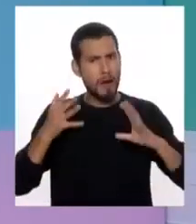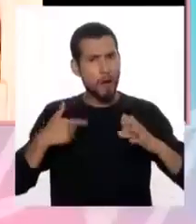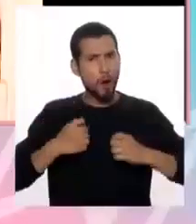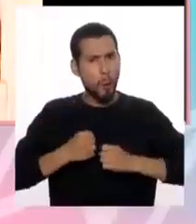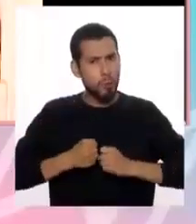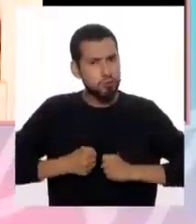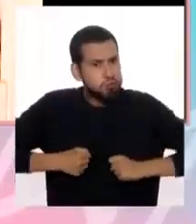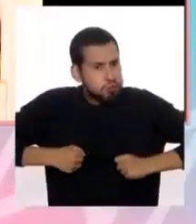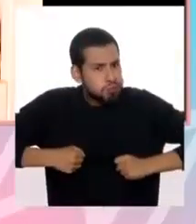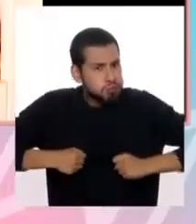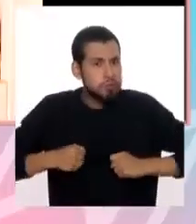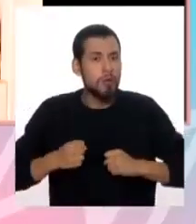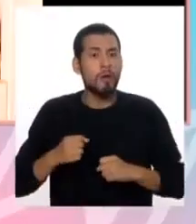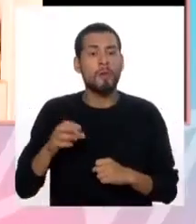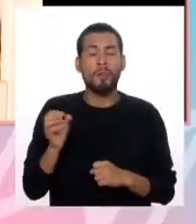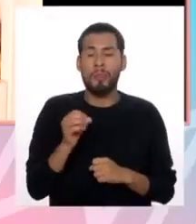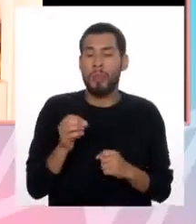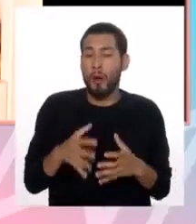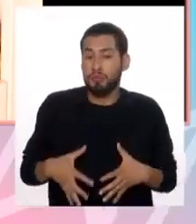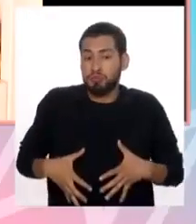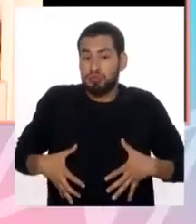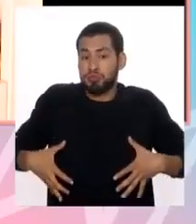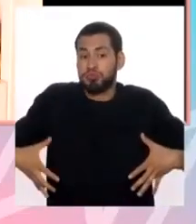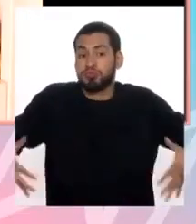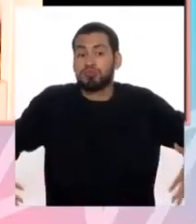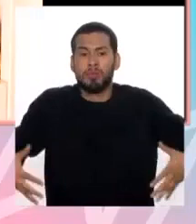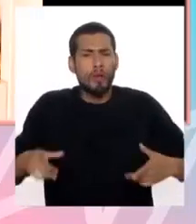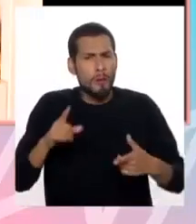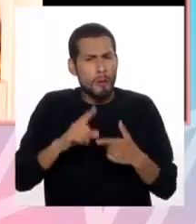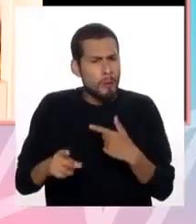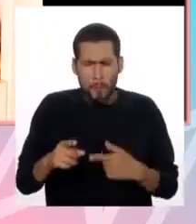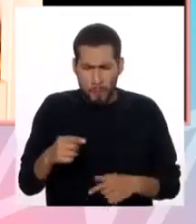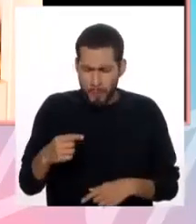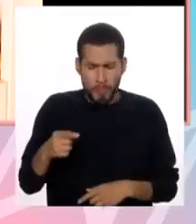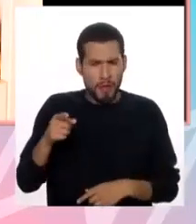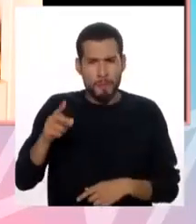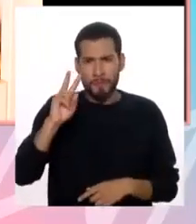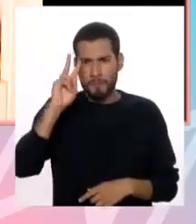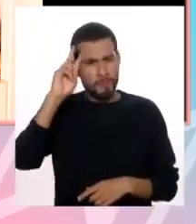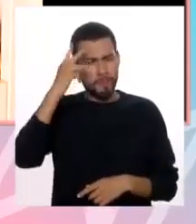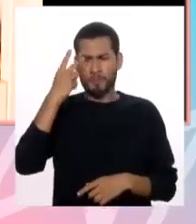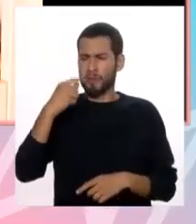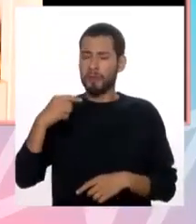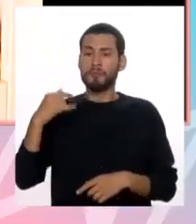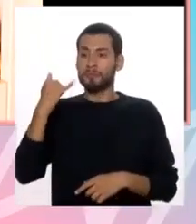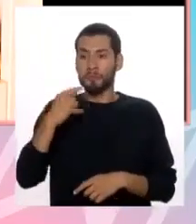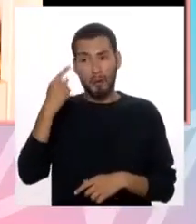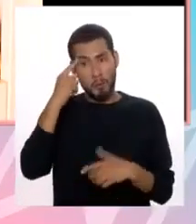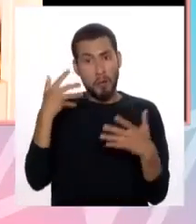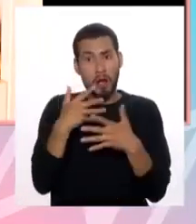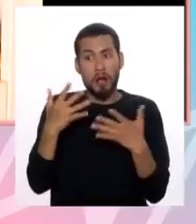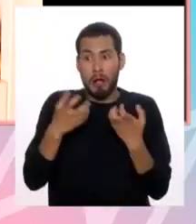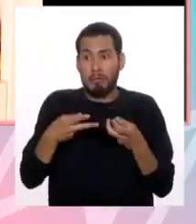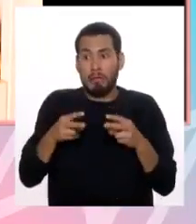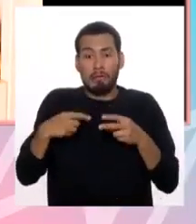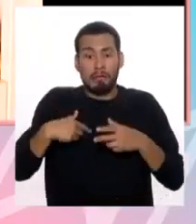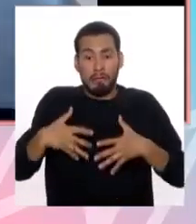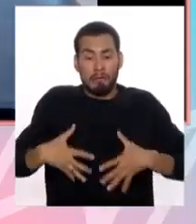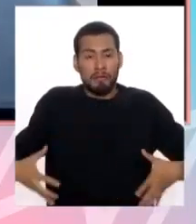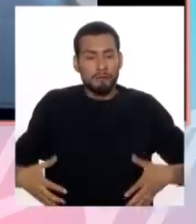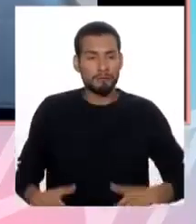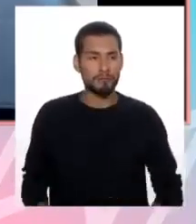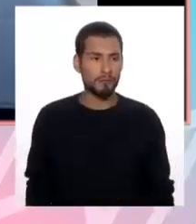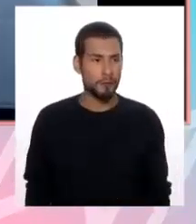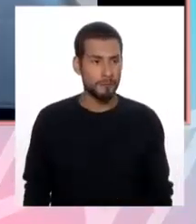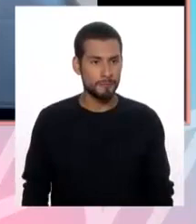o en un estado de obesidad sin estarlo. Y hay un temor a seguir subiendo de peso. Doctor, ¿y